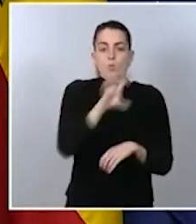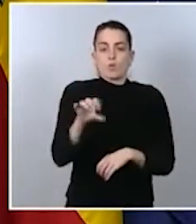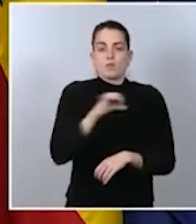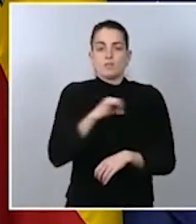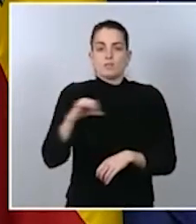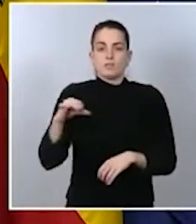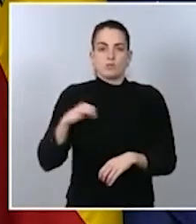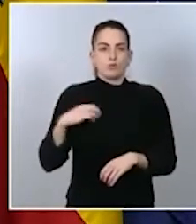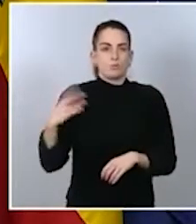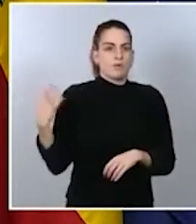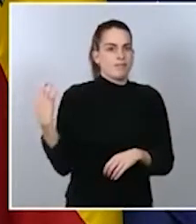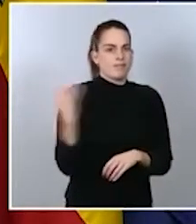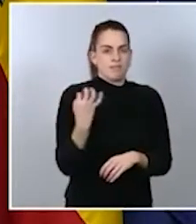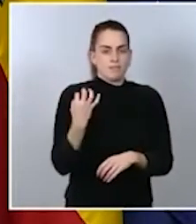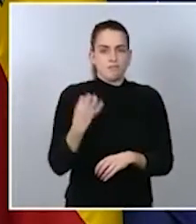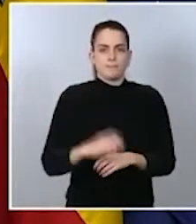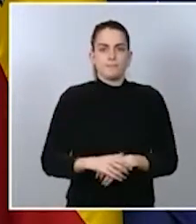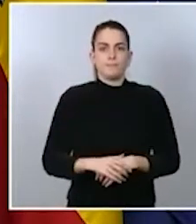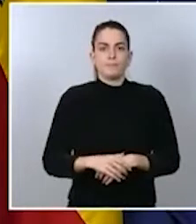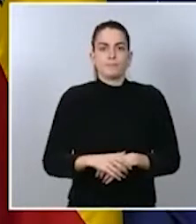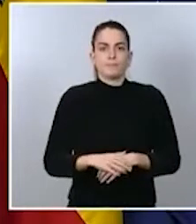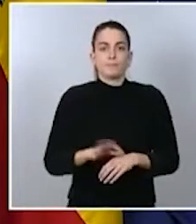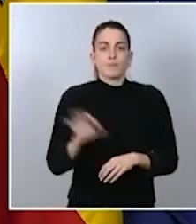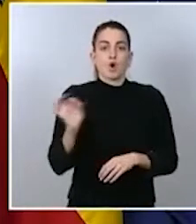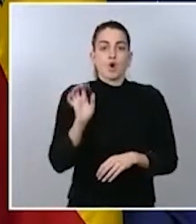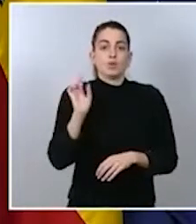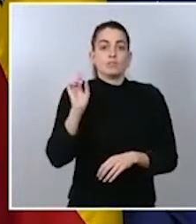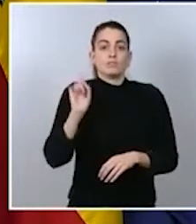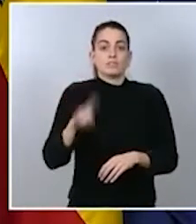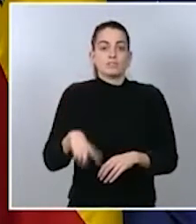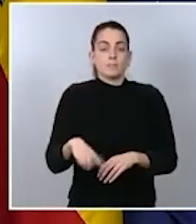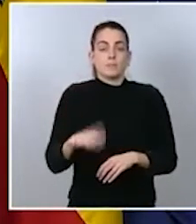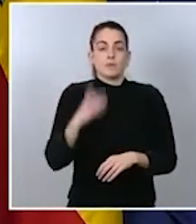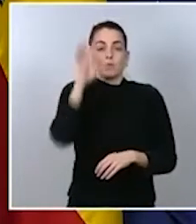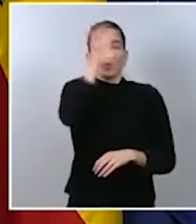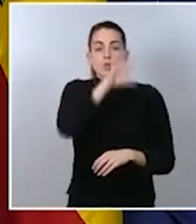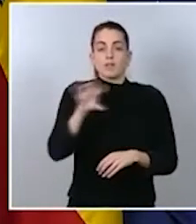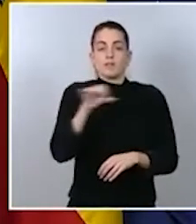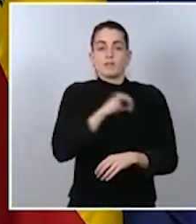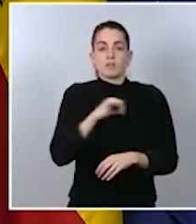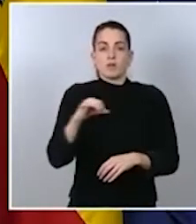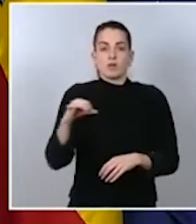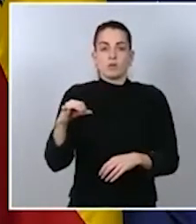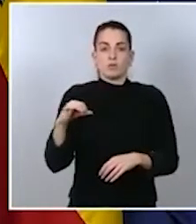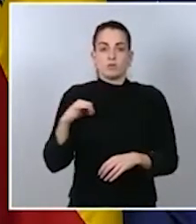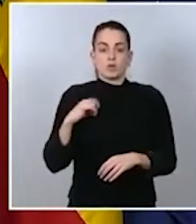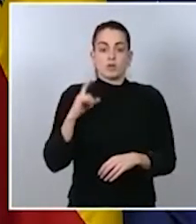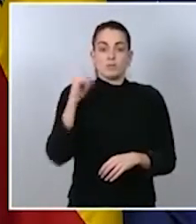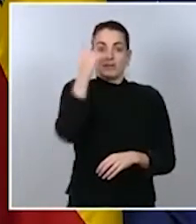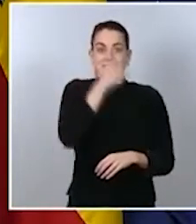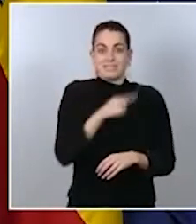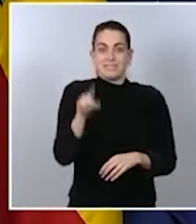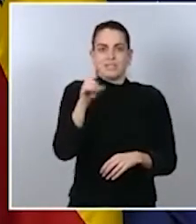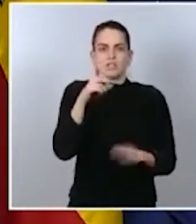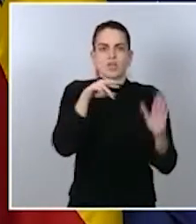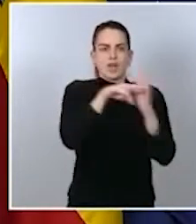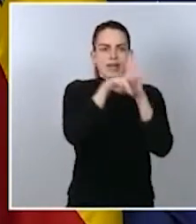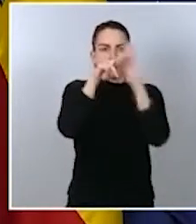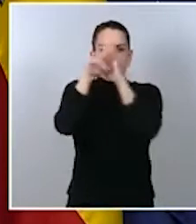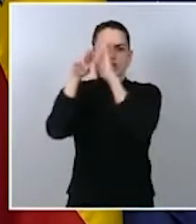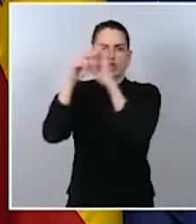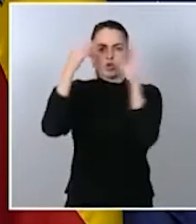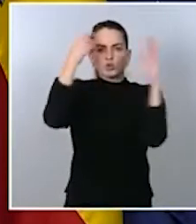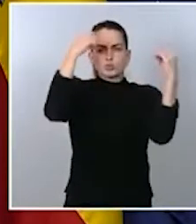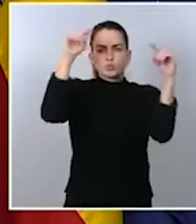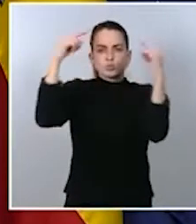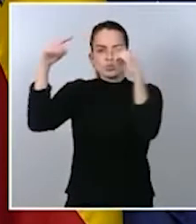evidentemente en ningún momento las comunidades autónomas, las que deben de gestionar en condiciones ordinarias la protección civil,